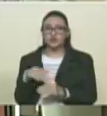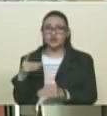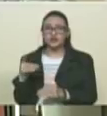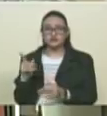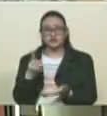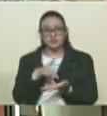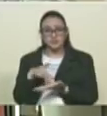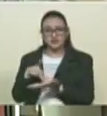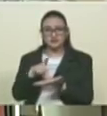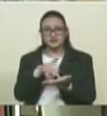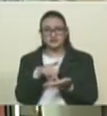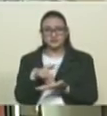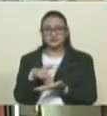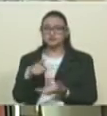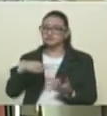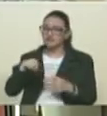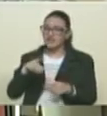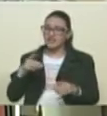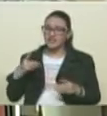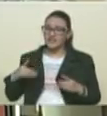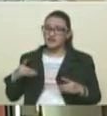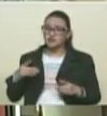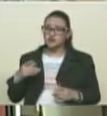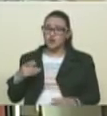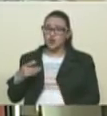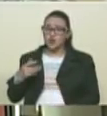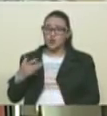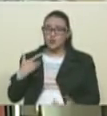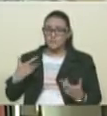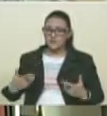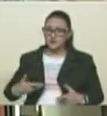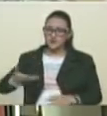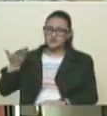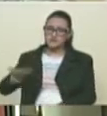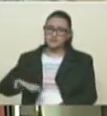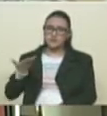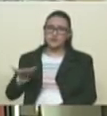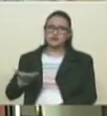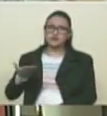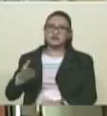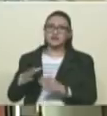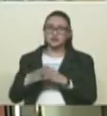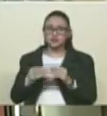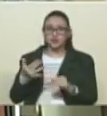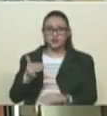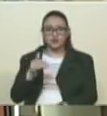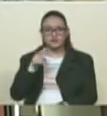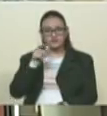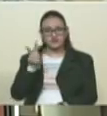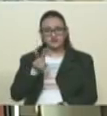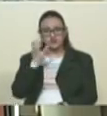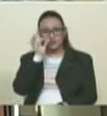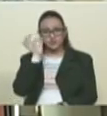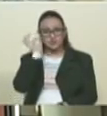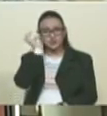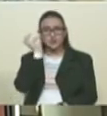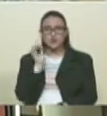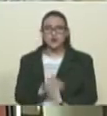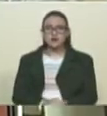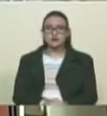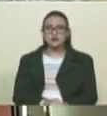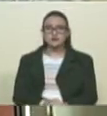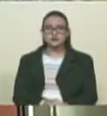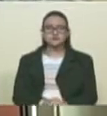participación, es un derecho humano fundamental que tenemos las venezolanas y los venezolanos y que ejercemos